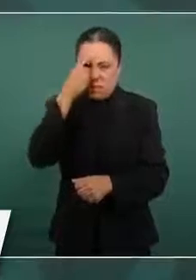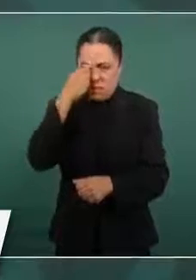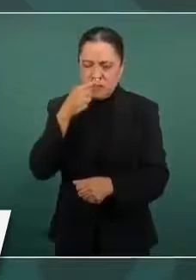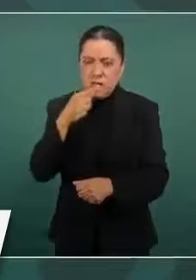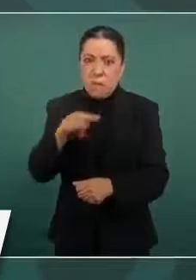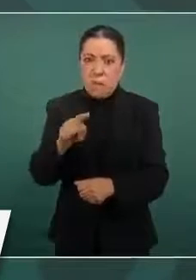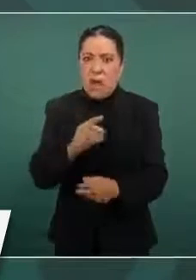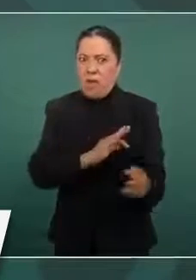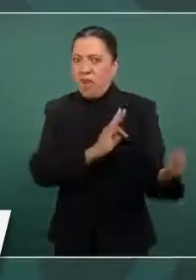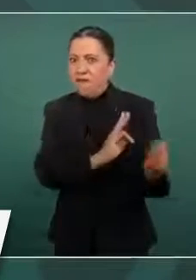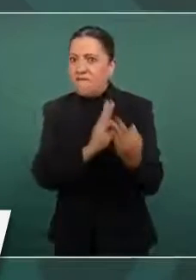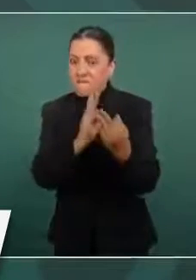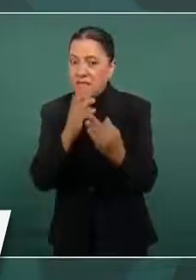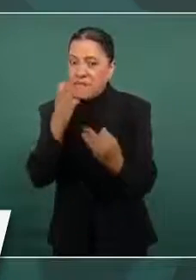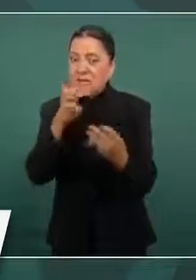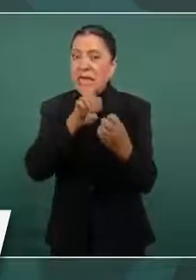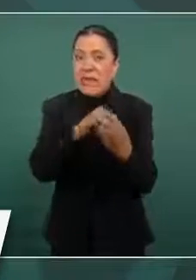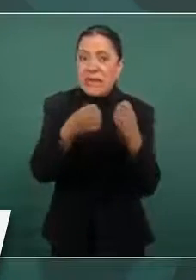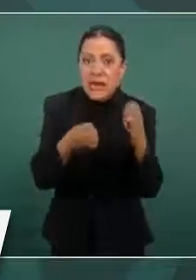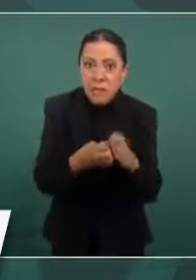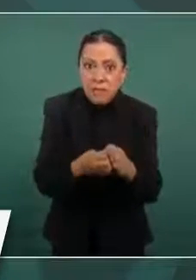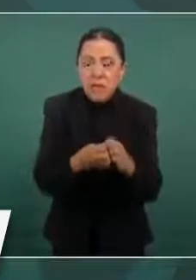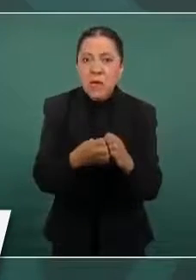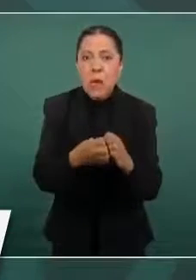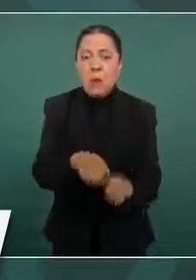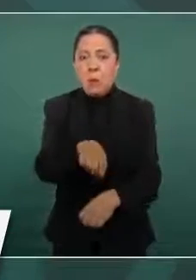frente a este enemigo silencioso inmortal.